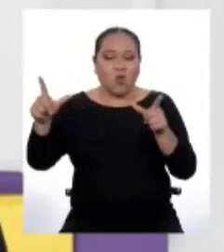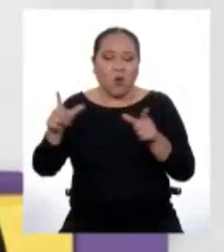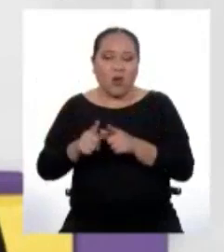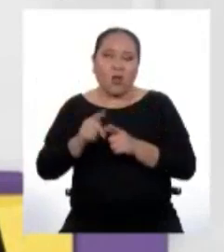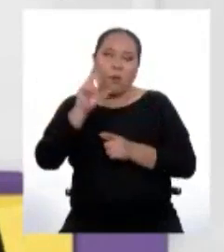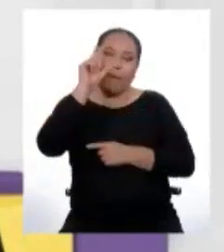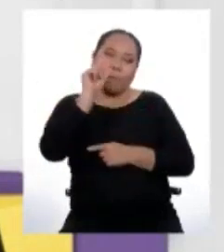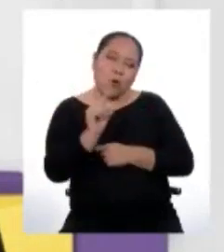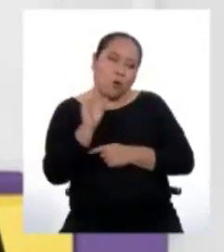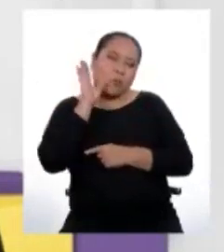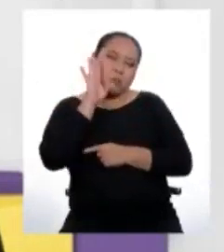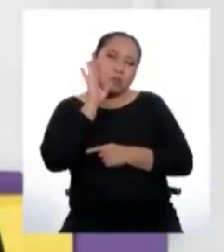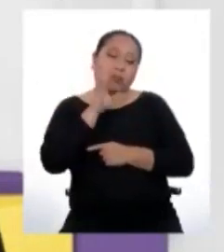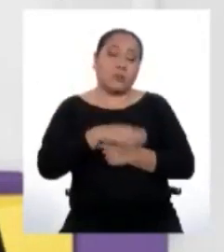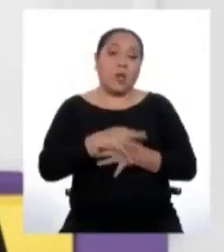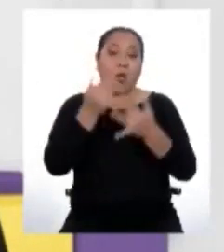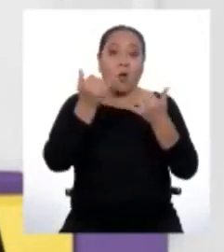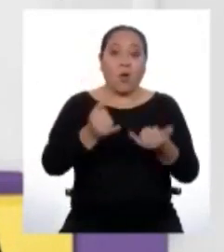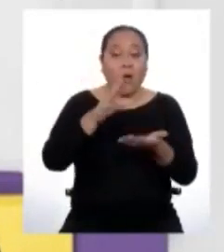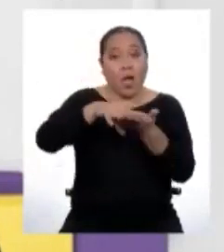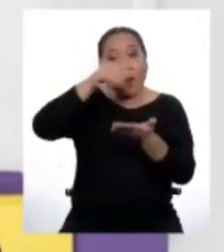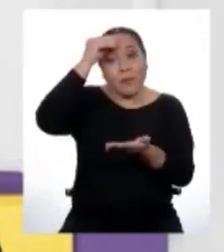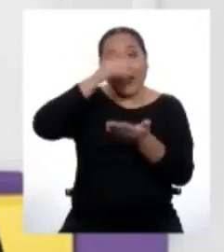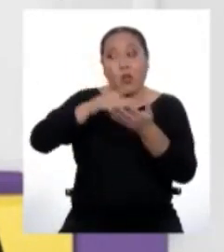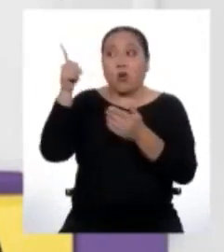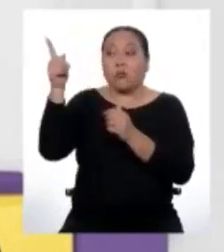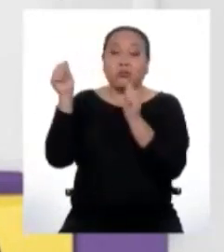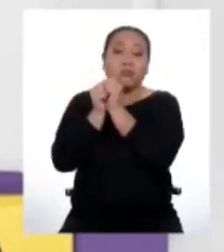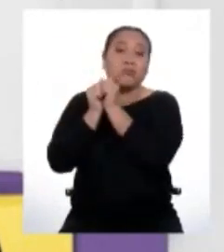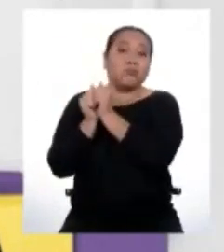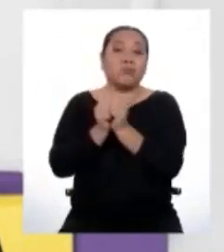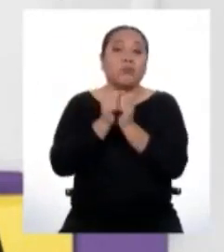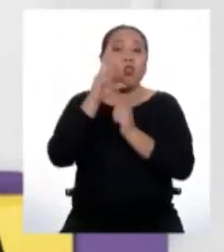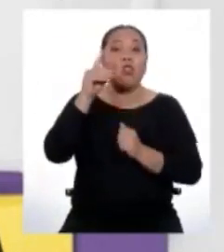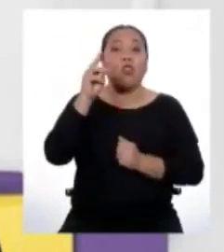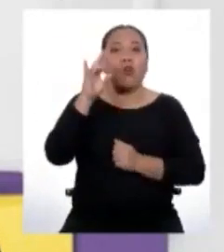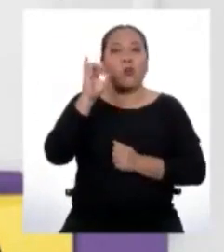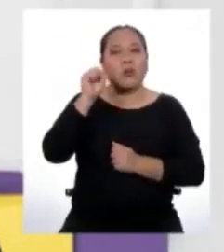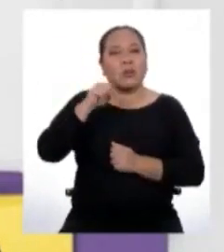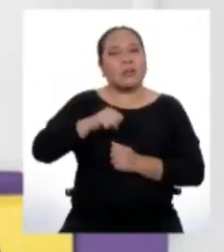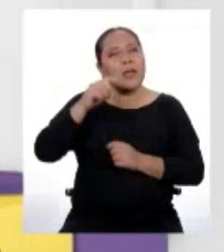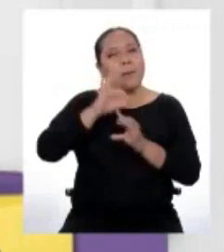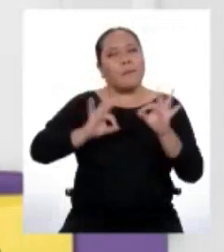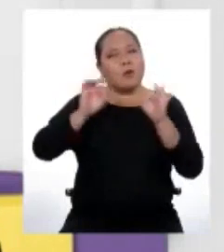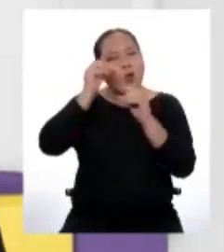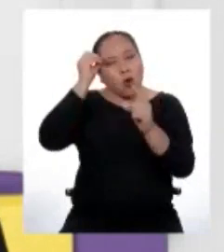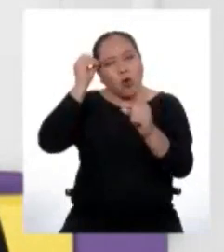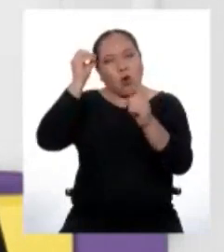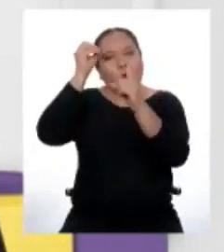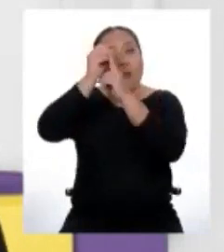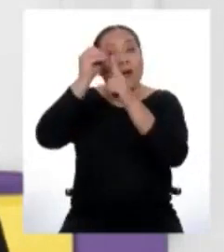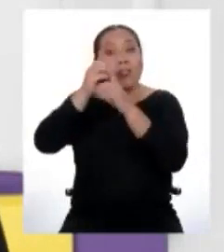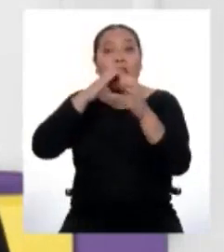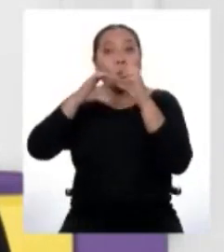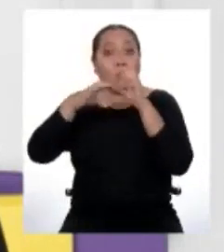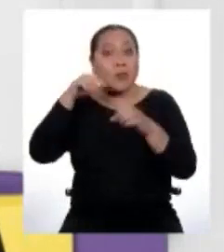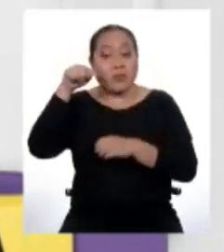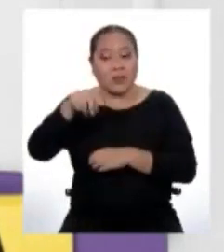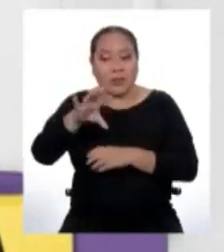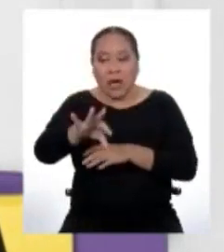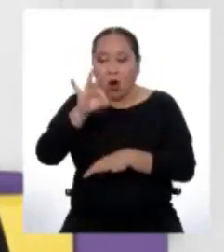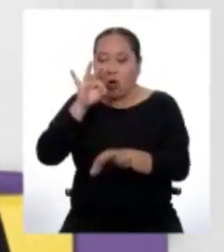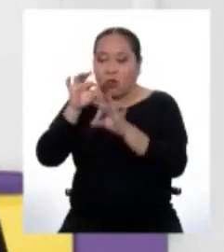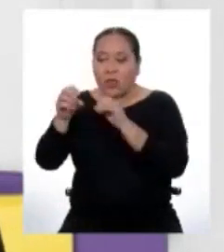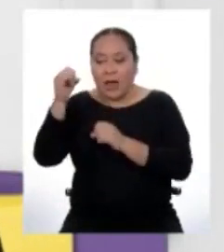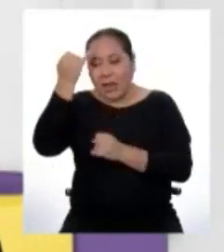Bueno, hoy hemos aprendido con Doris sobre la importancia de reconocer la intención comunicativa de los textos. Y también identificar las